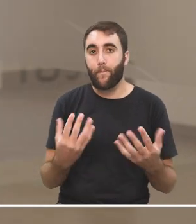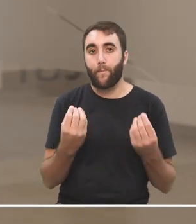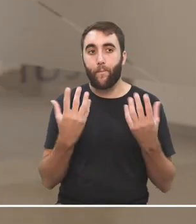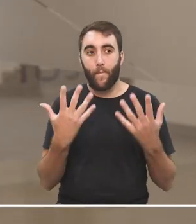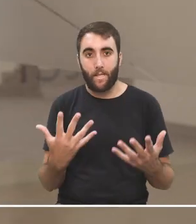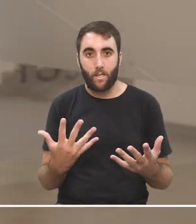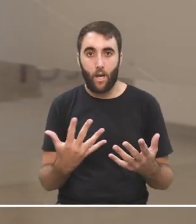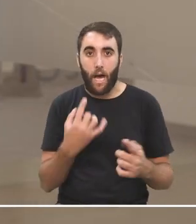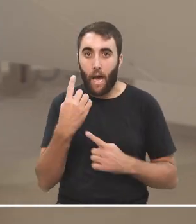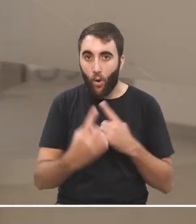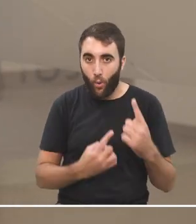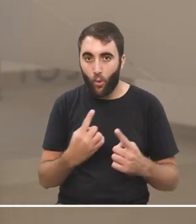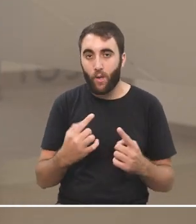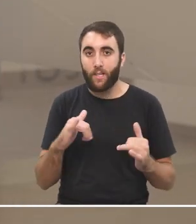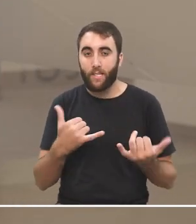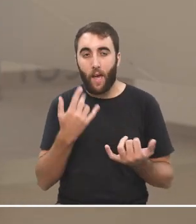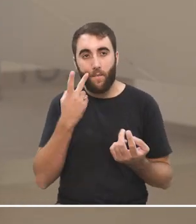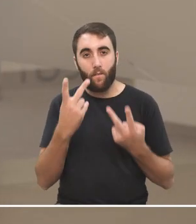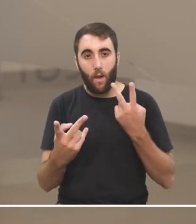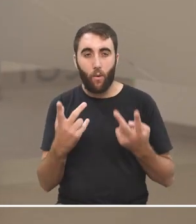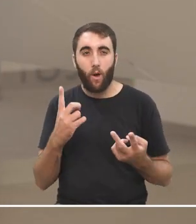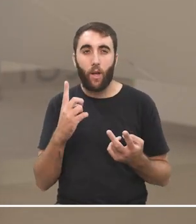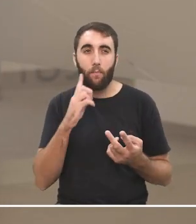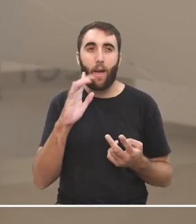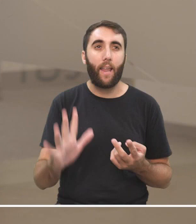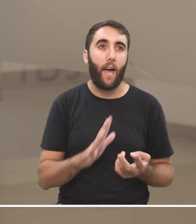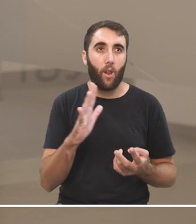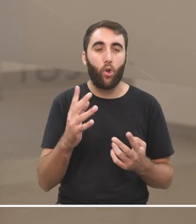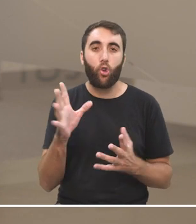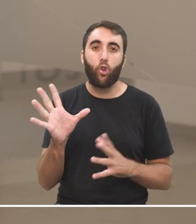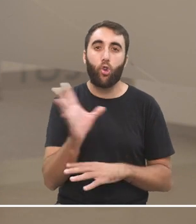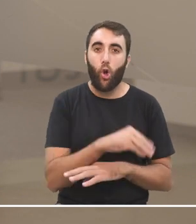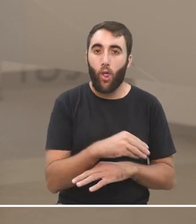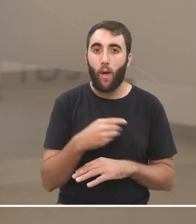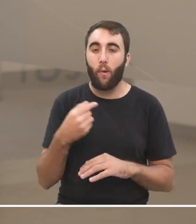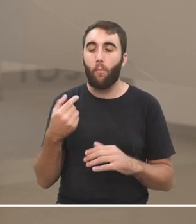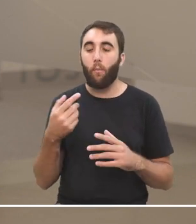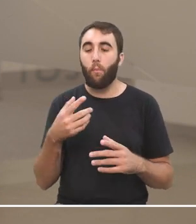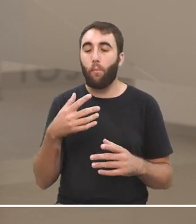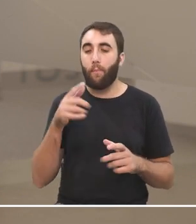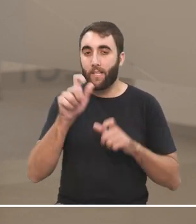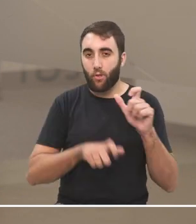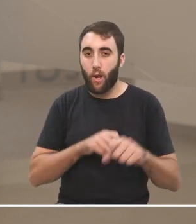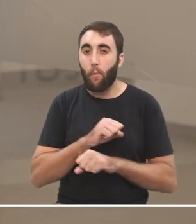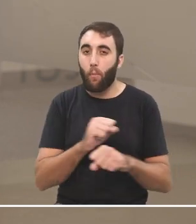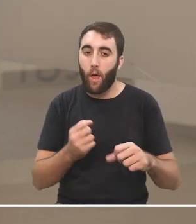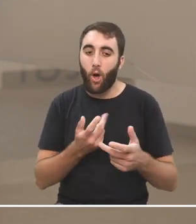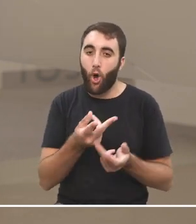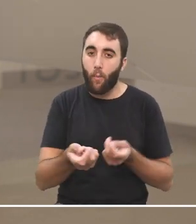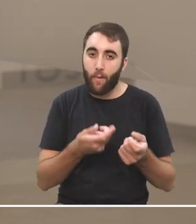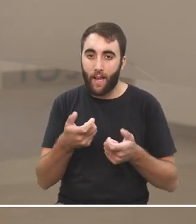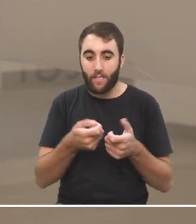tanto, aún si imaginamos un escenario hipotético en el cual toda la población pudiera tener acceso a estos artefactos,